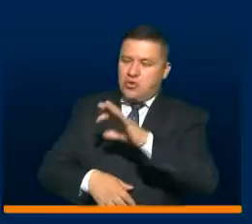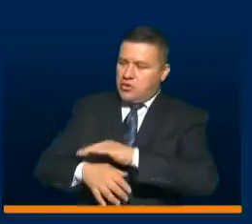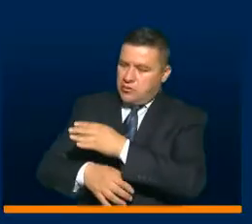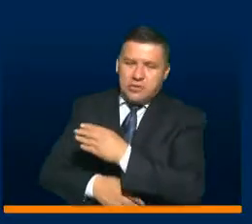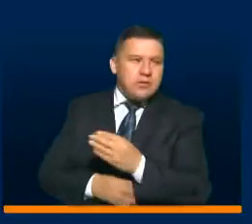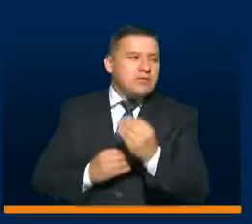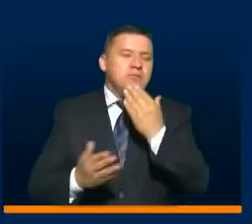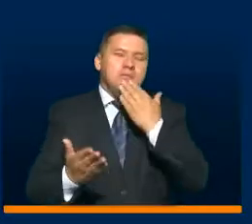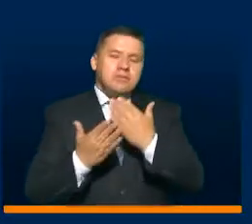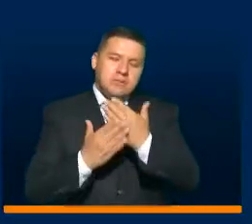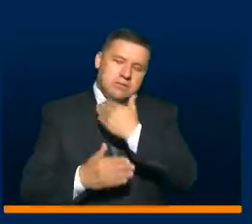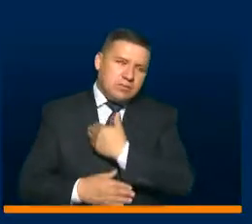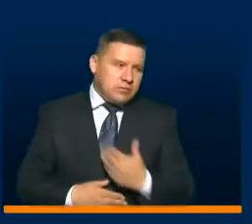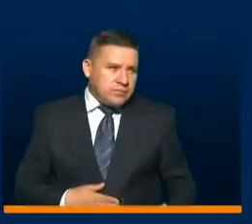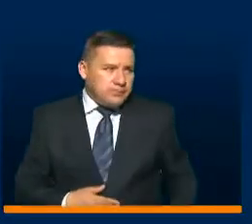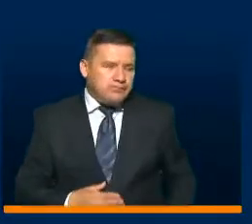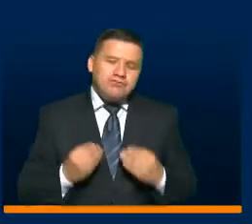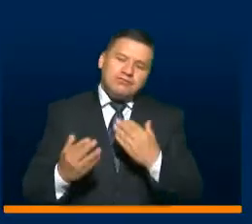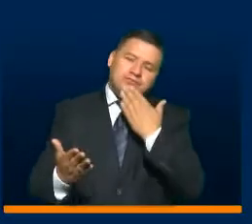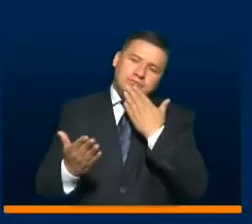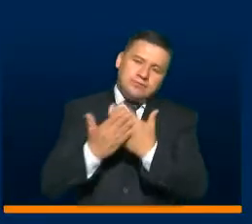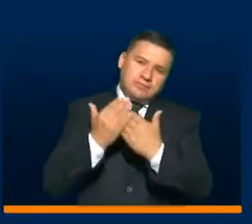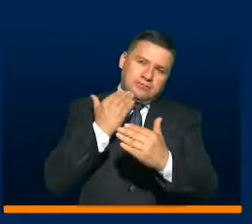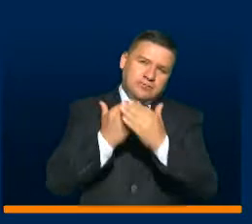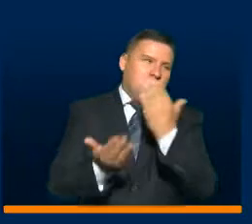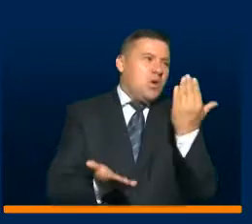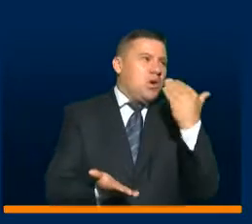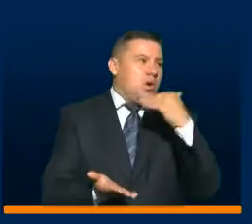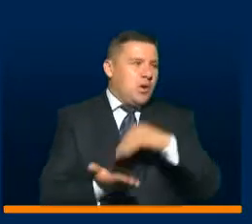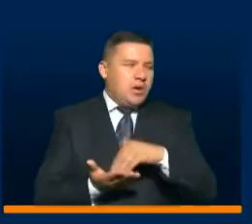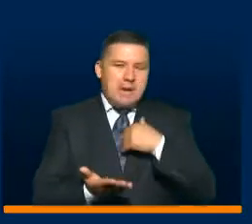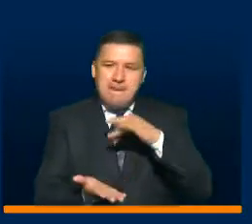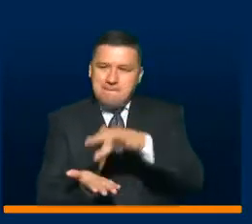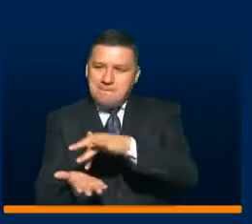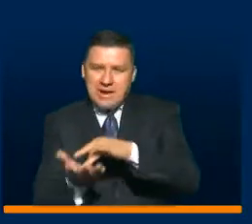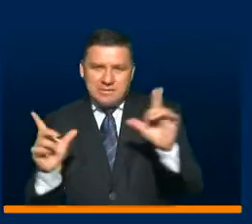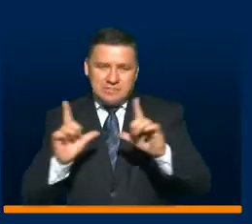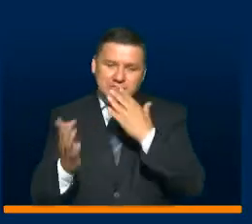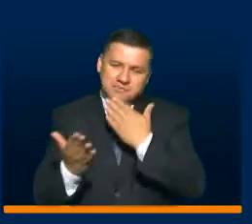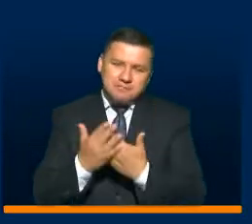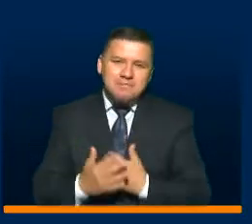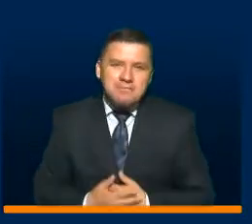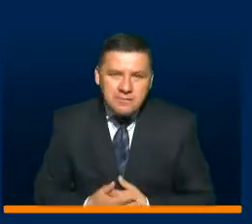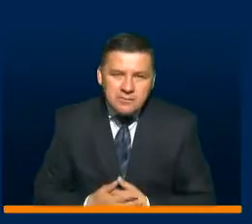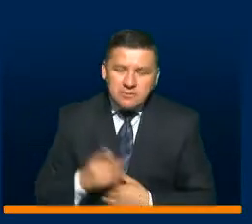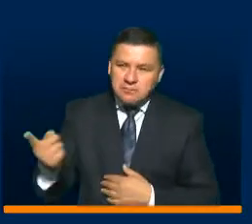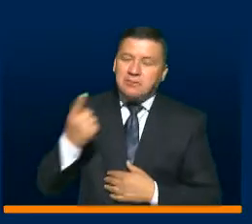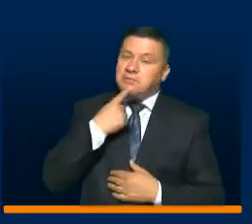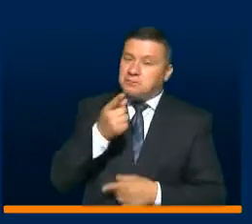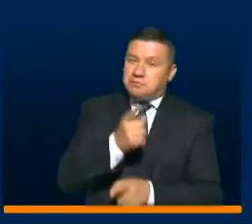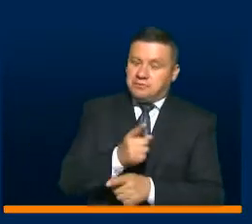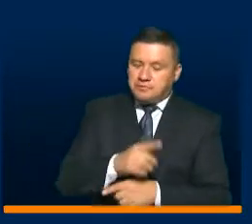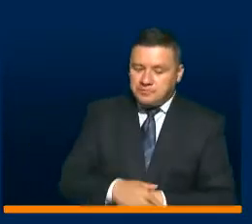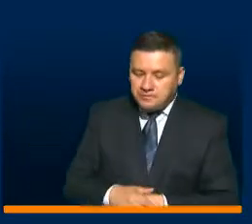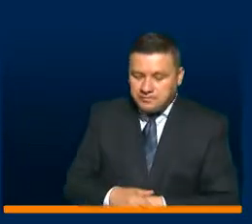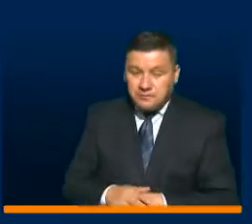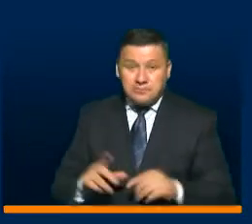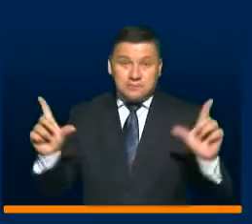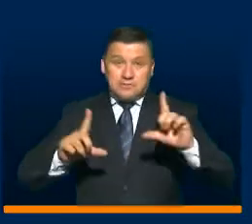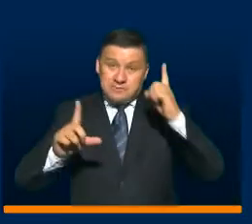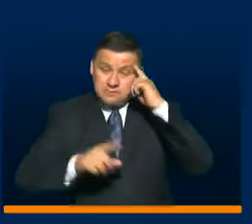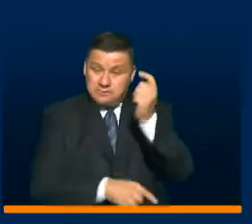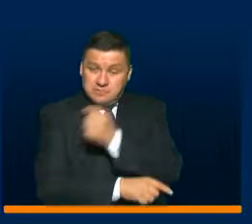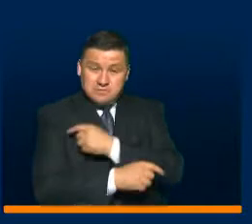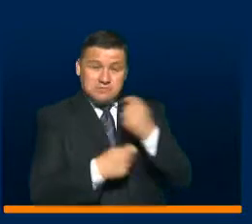Muchas gracias, señor presidente, y gracias por invitarnos nuevamente a participar en este programa. Como usted bien señala, el programa de